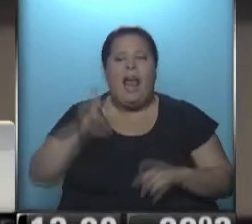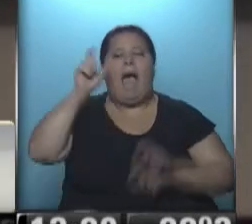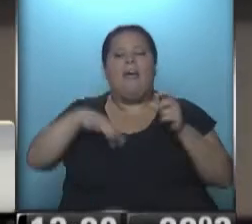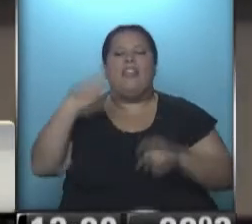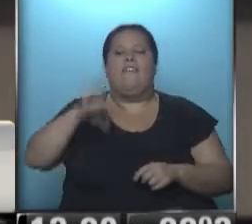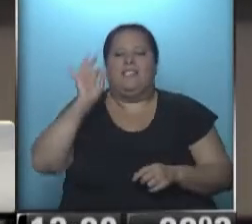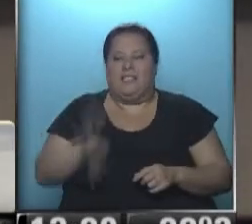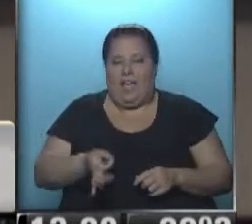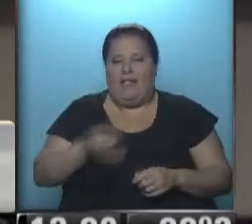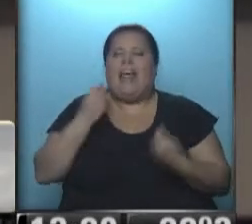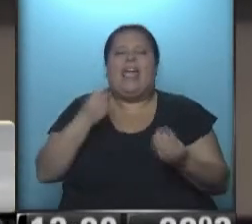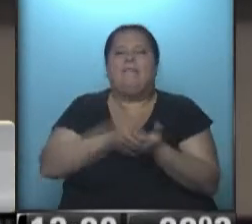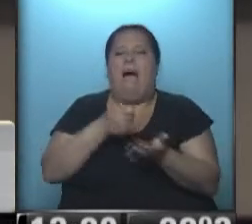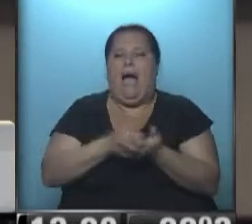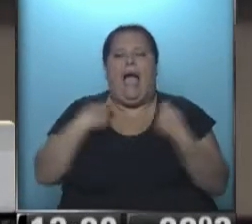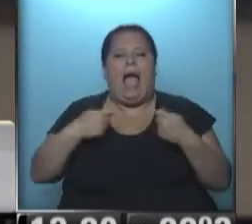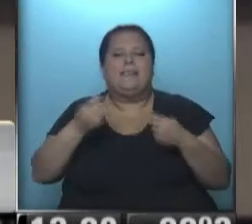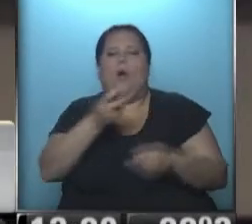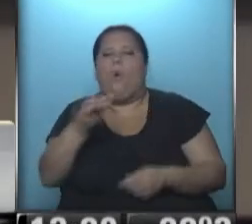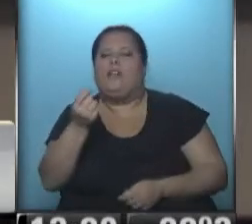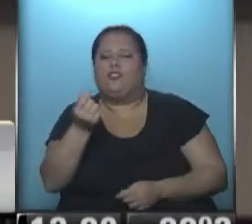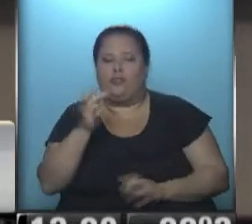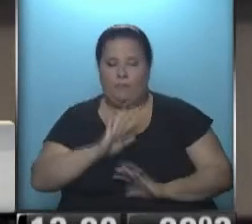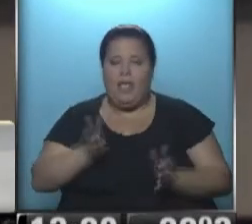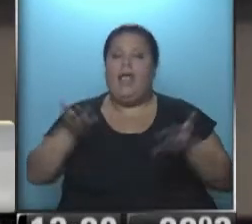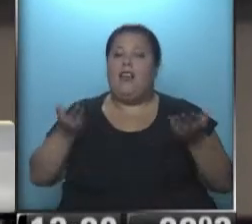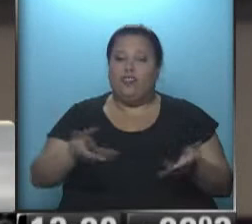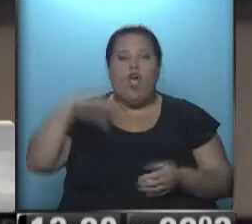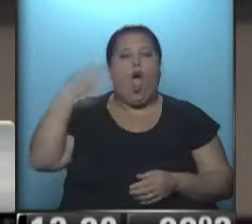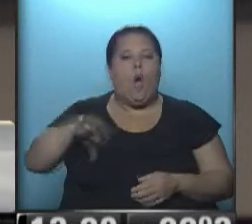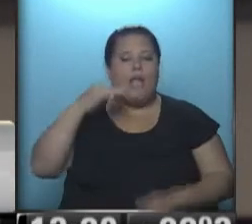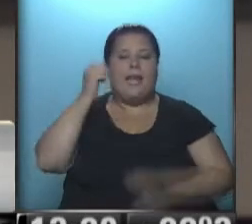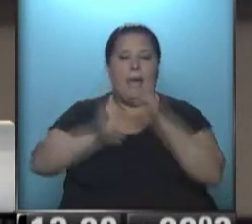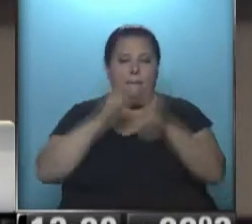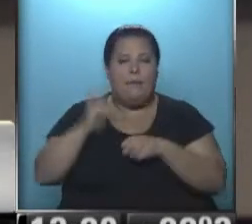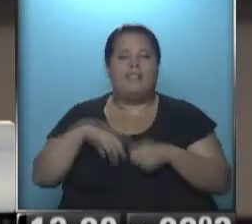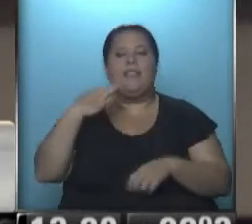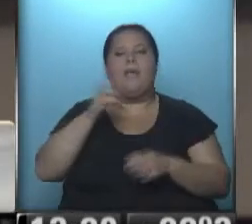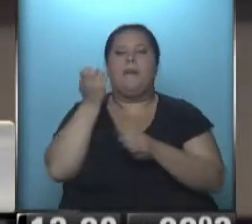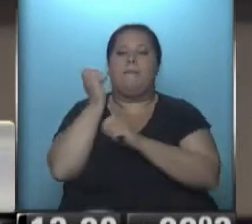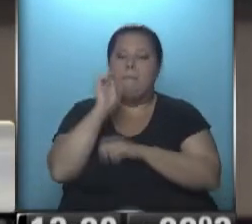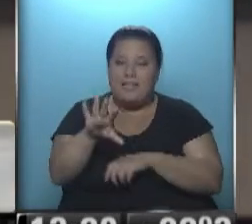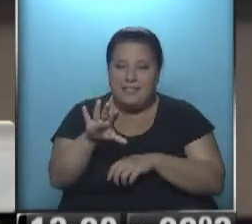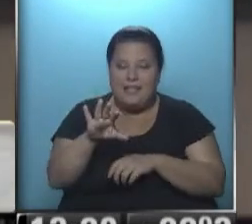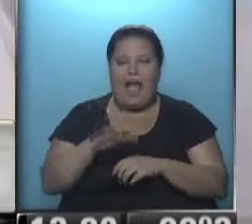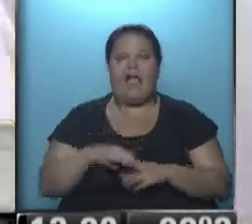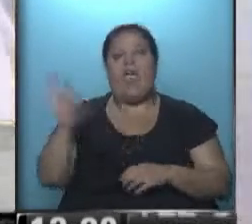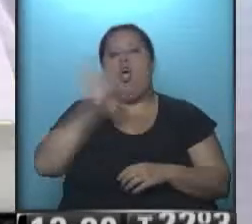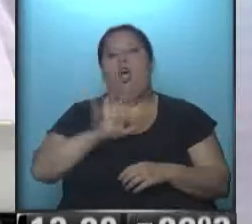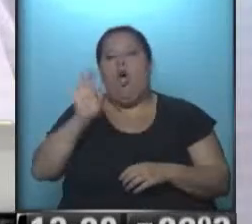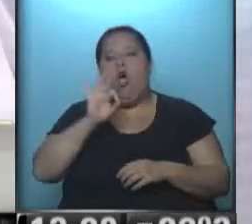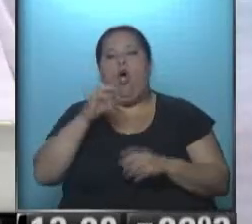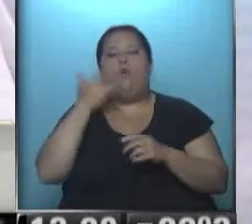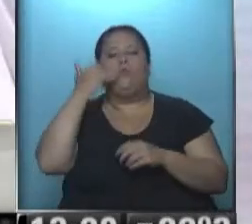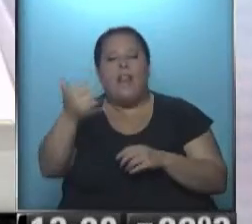conozca lo que consume y cuánto sale lo que consume. Entonces, están obligadas las empresas a enviar vía mensaje de texto o en una